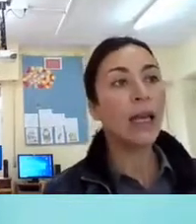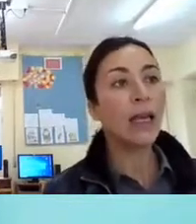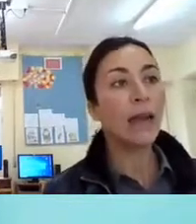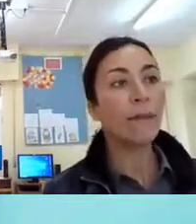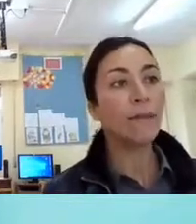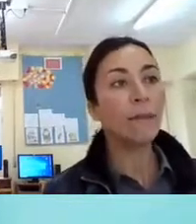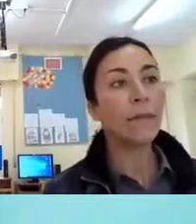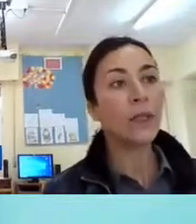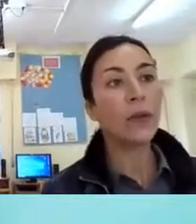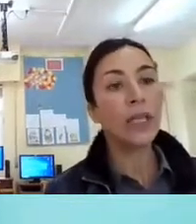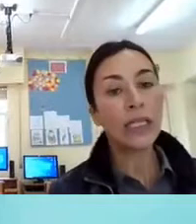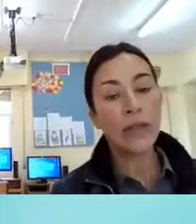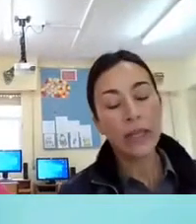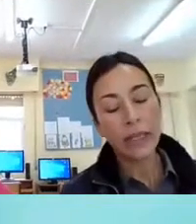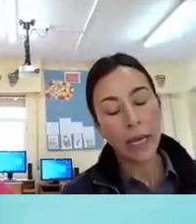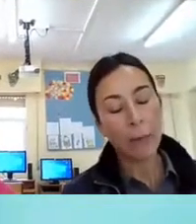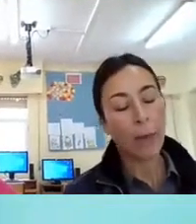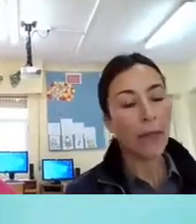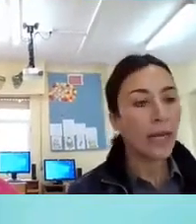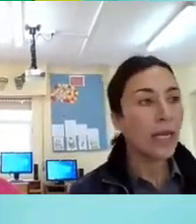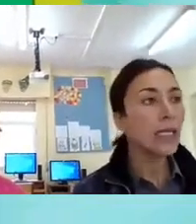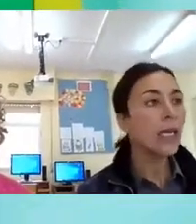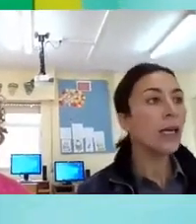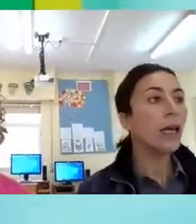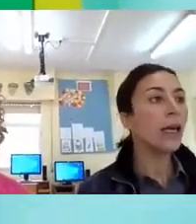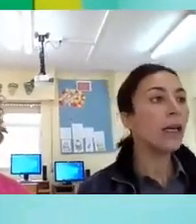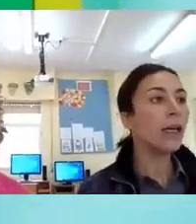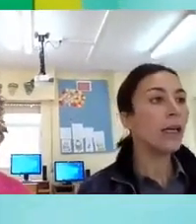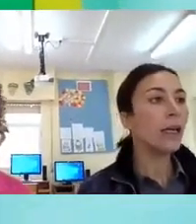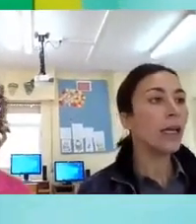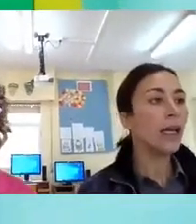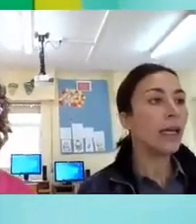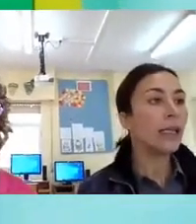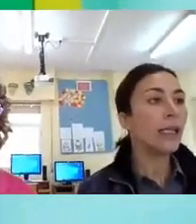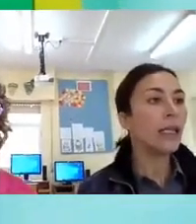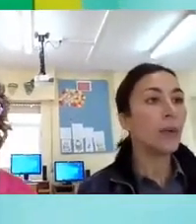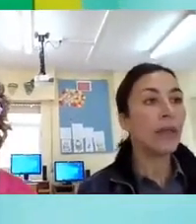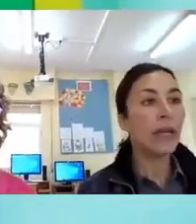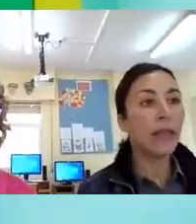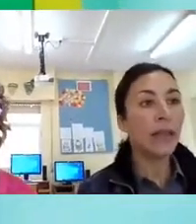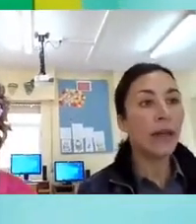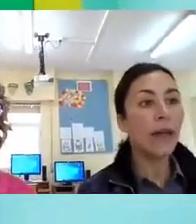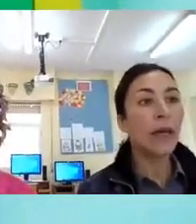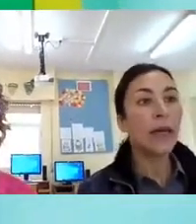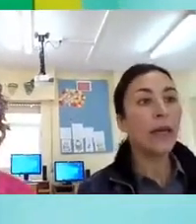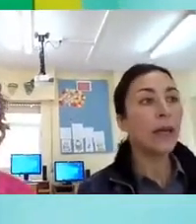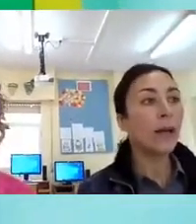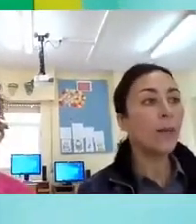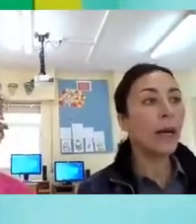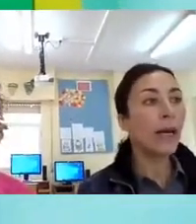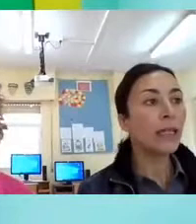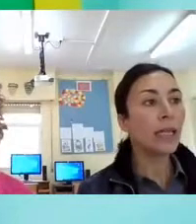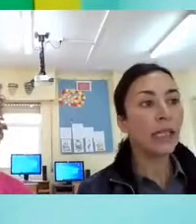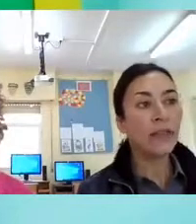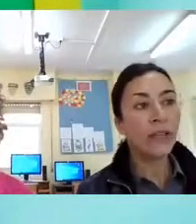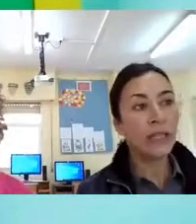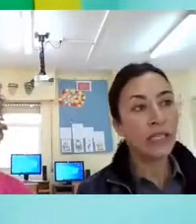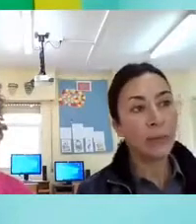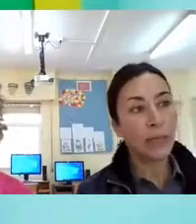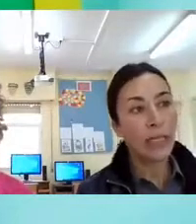trimestrales, donde se cita a padres y gente especializada